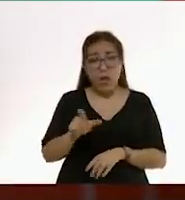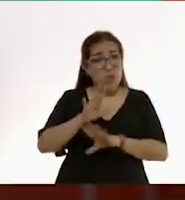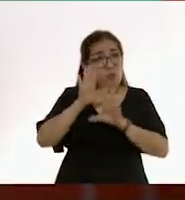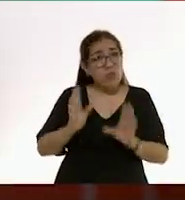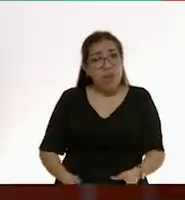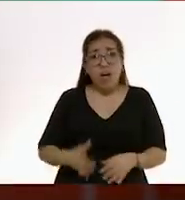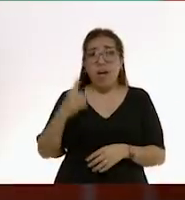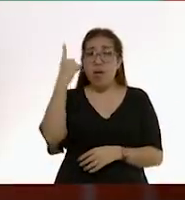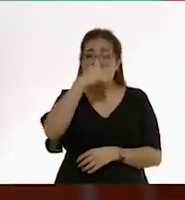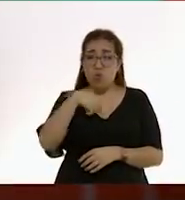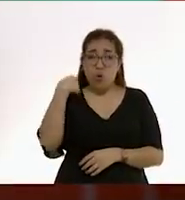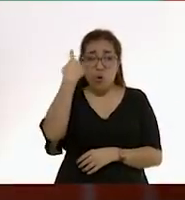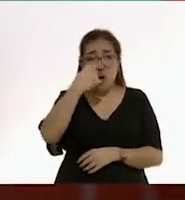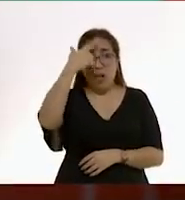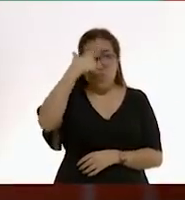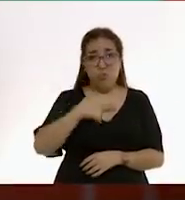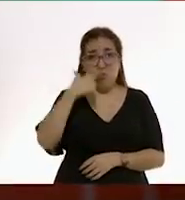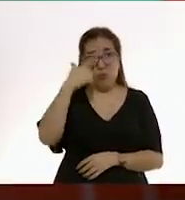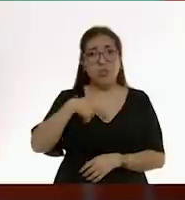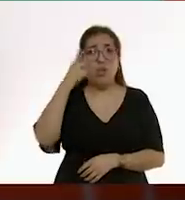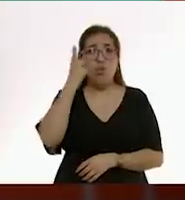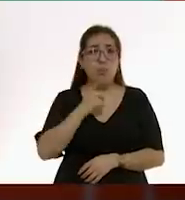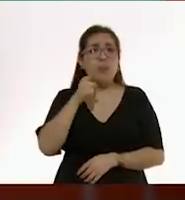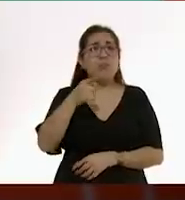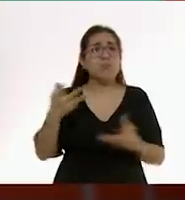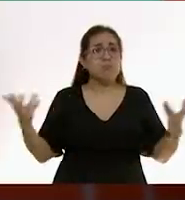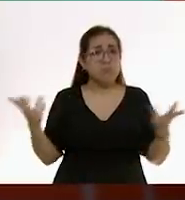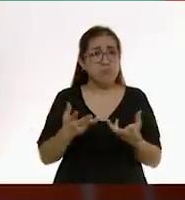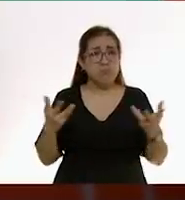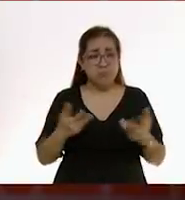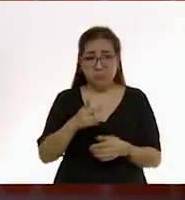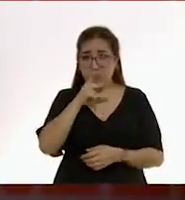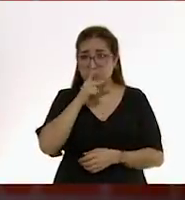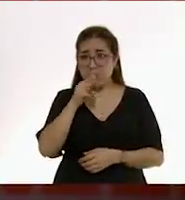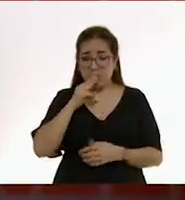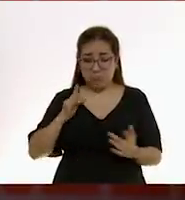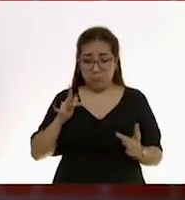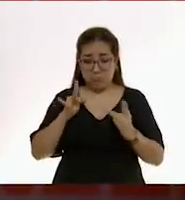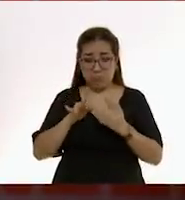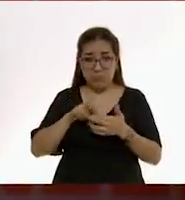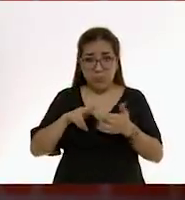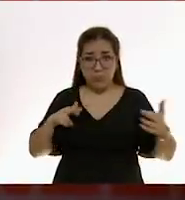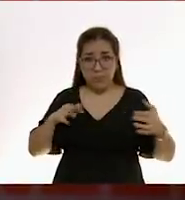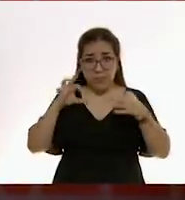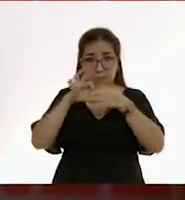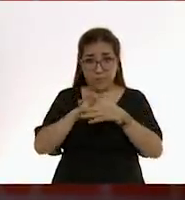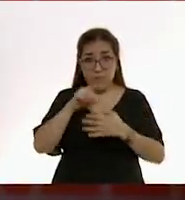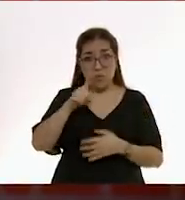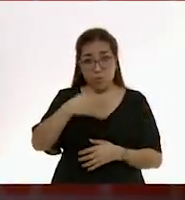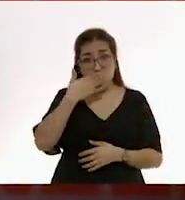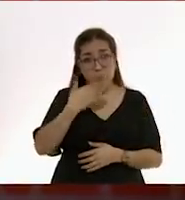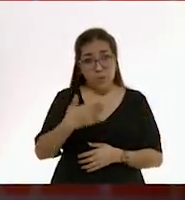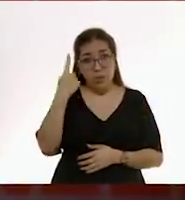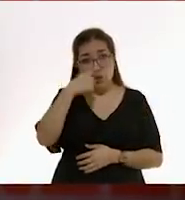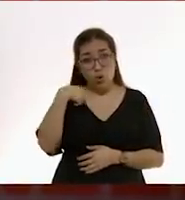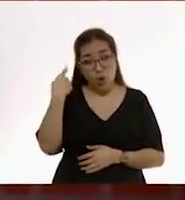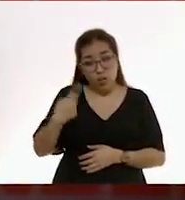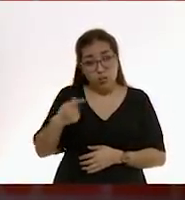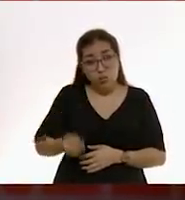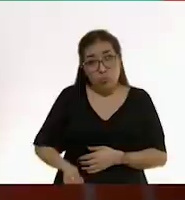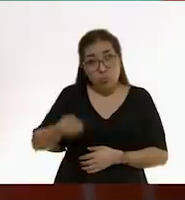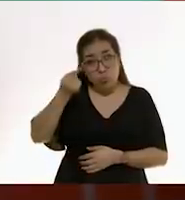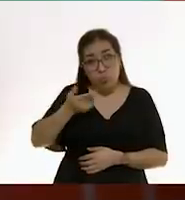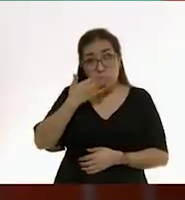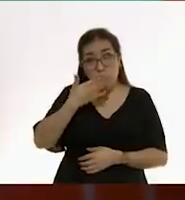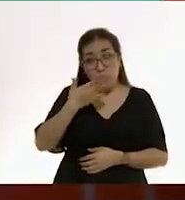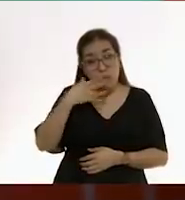¿Qué técnica empleas para crear y reforzar el vínculo seguro con el bebé? ¿Son suficientes las horas de sueño de acuerdo a la etapa de tu